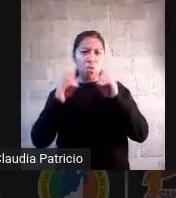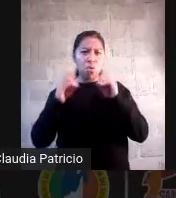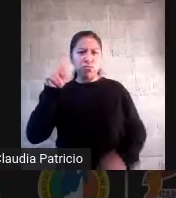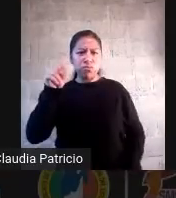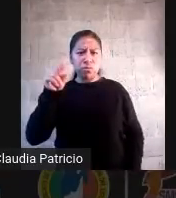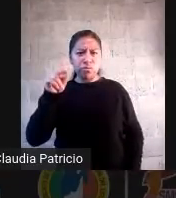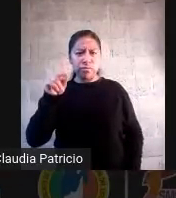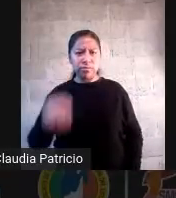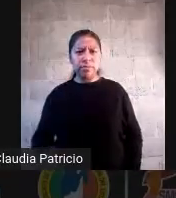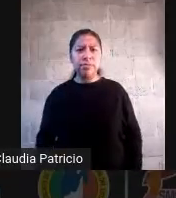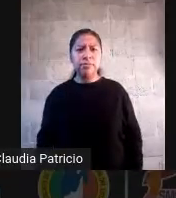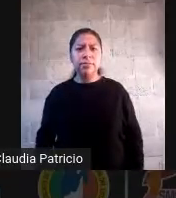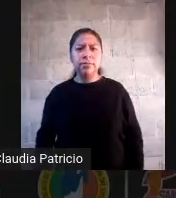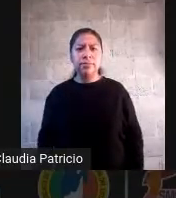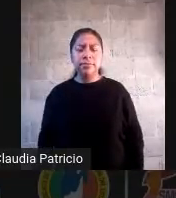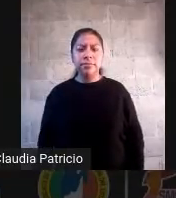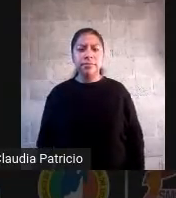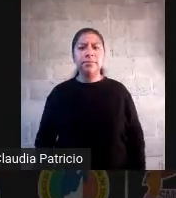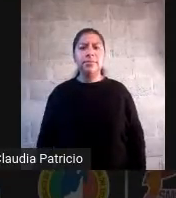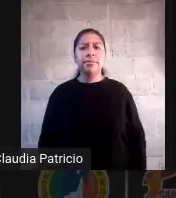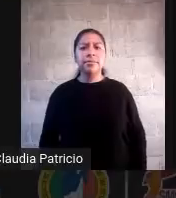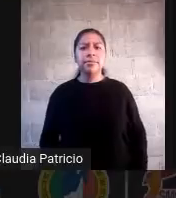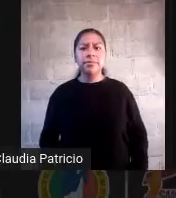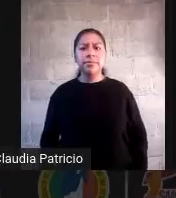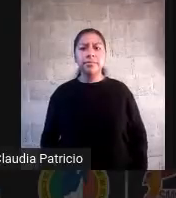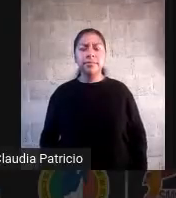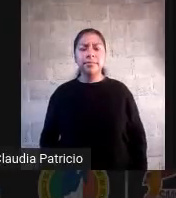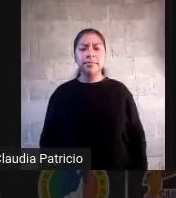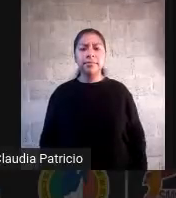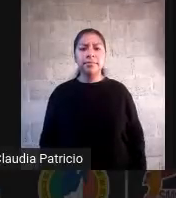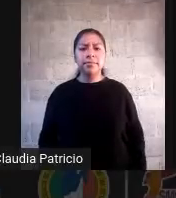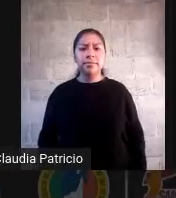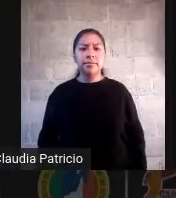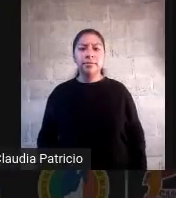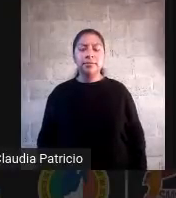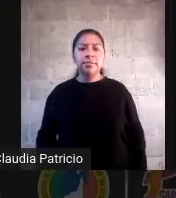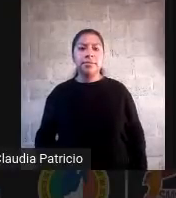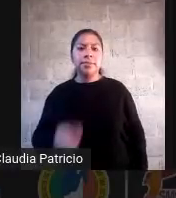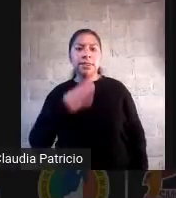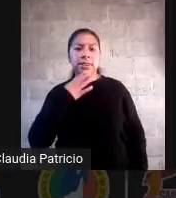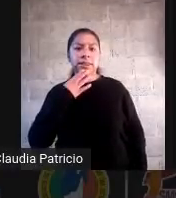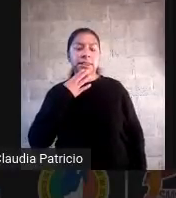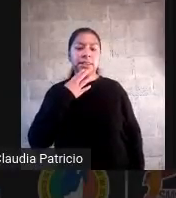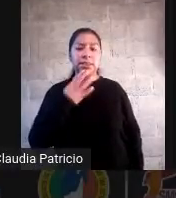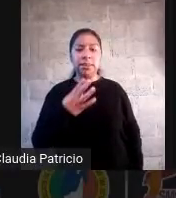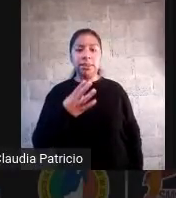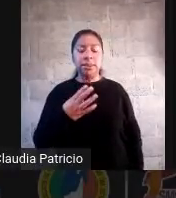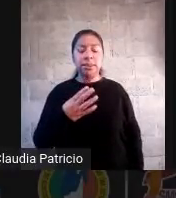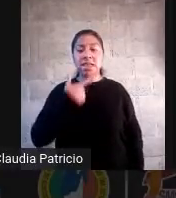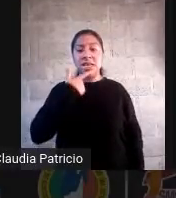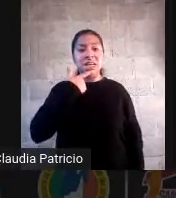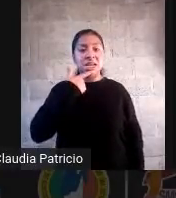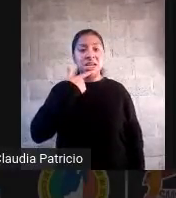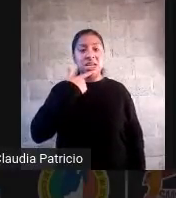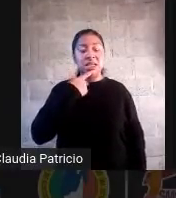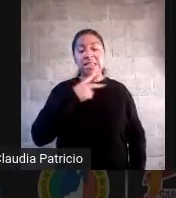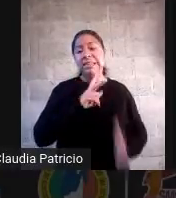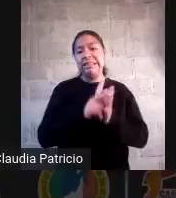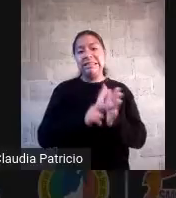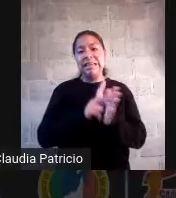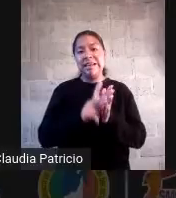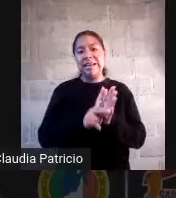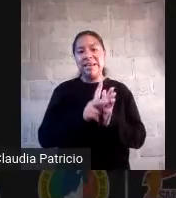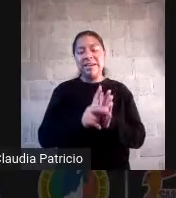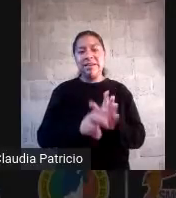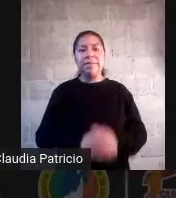ok bueno estaba en inglés el video maestros maestras pero está muy clarito el inglés